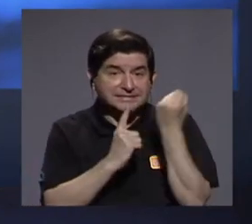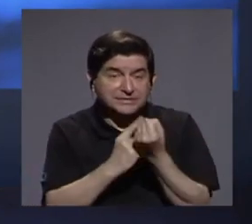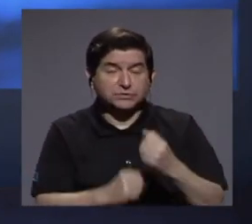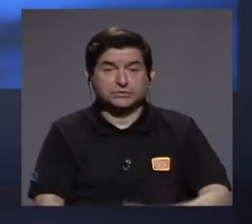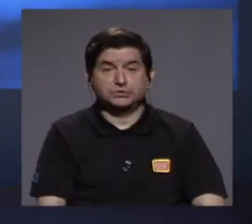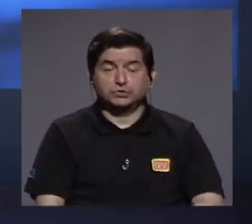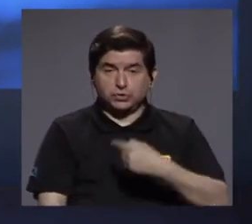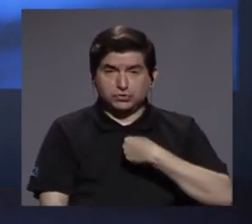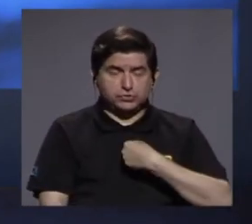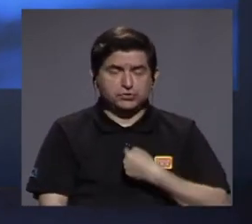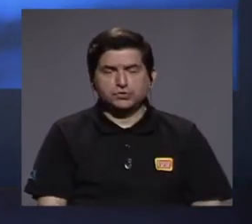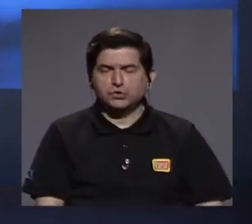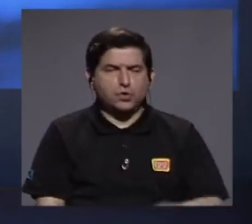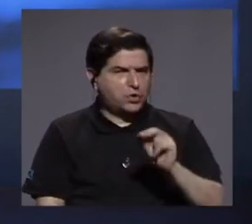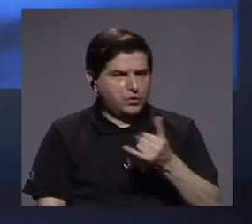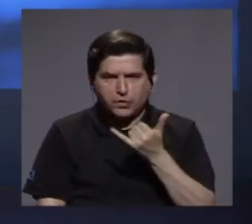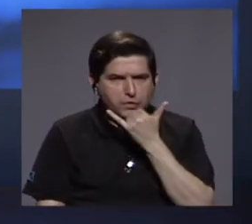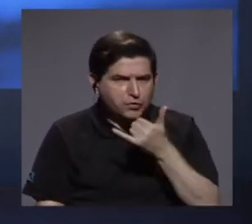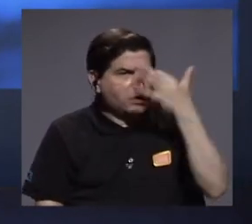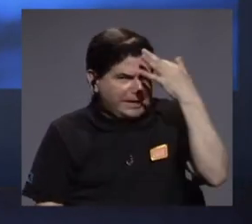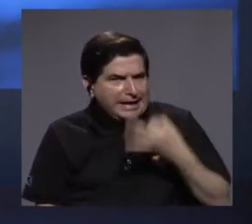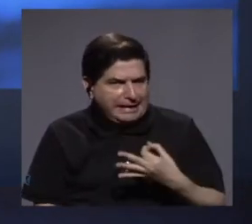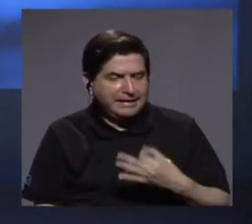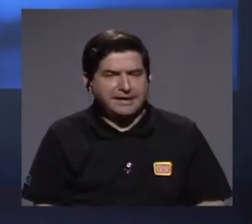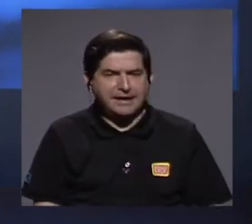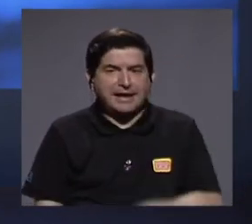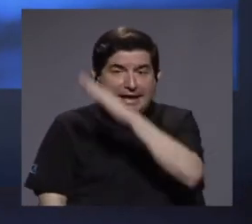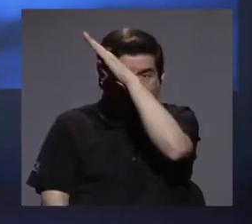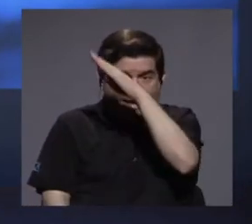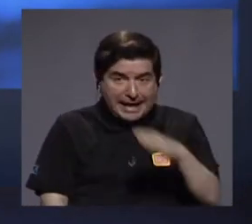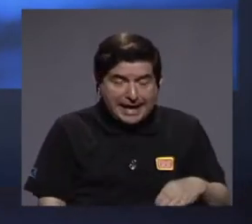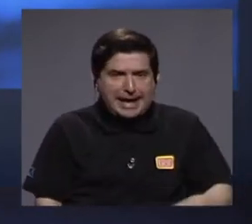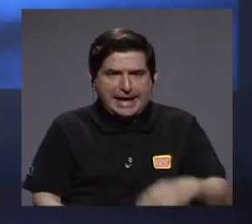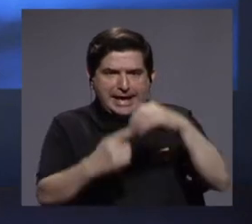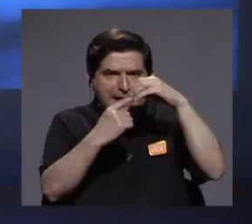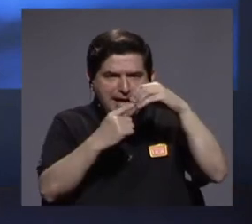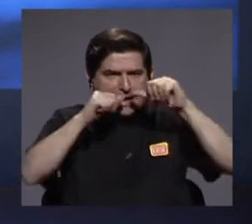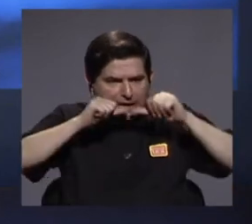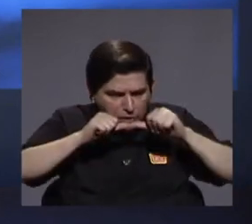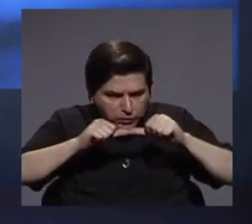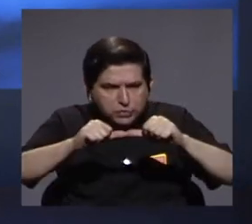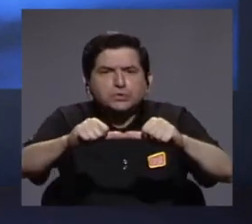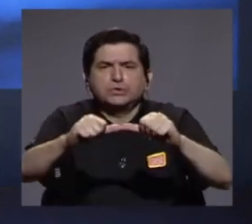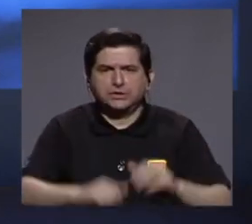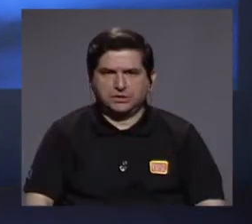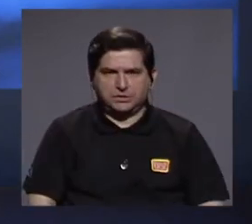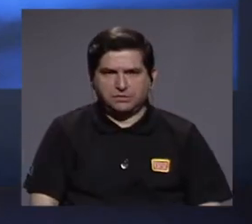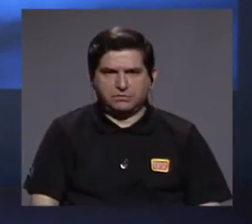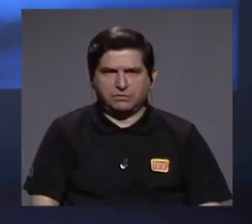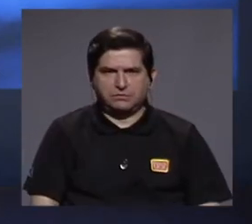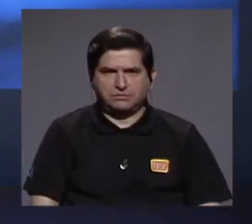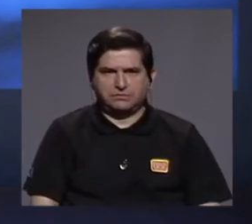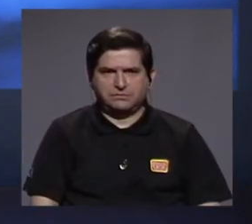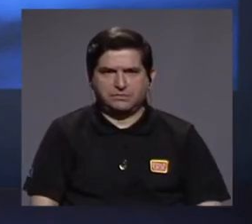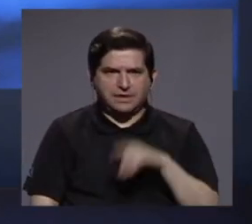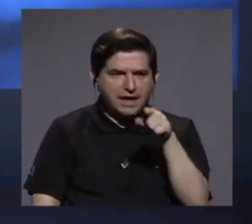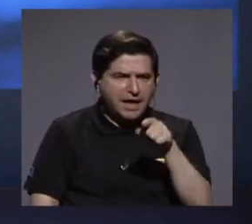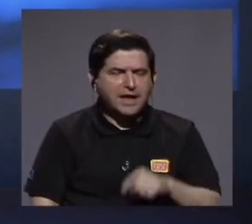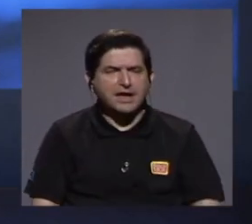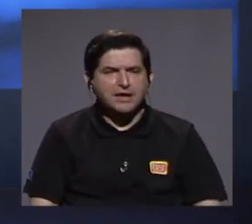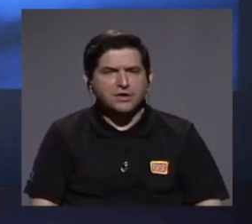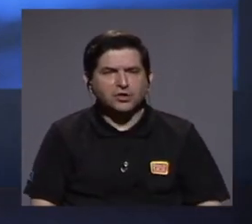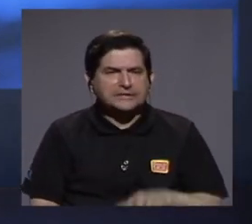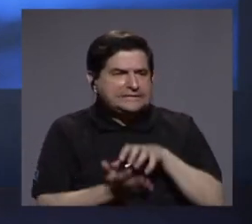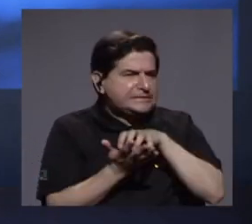yo sin temor a equivocarme aseguro que como eje principal y constante tuvo la